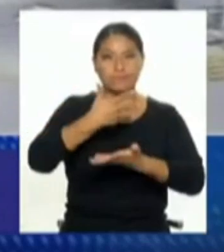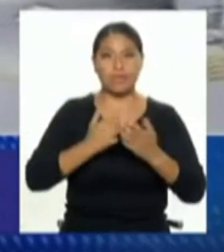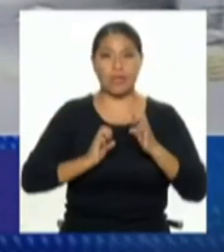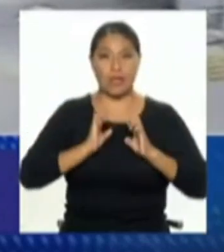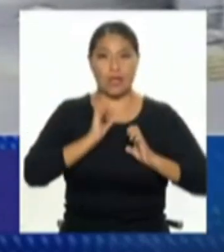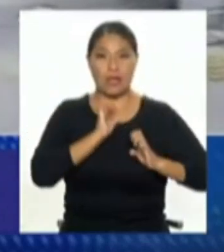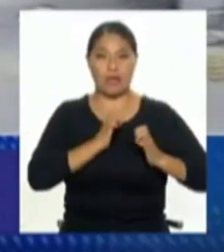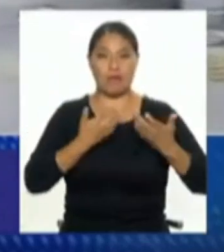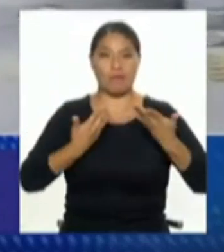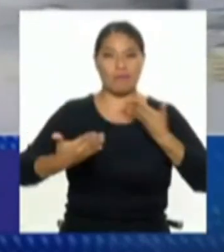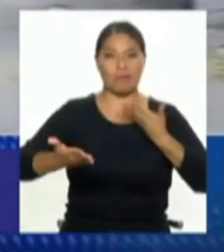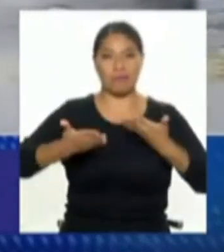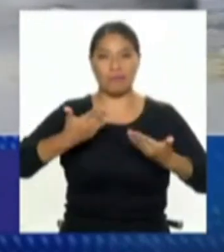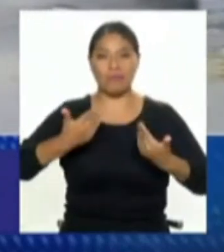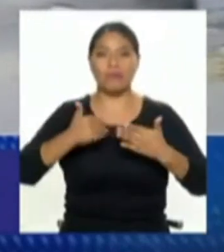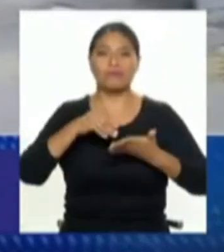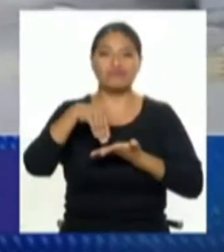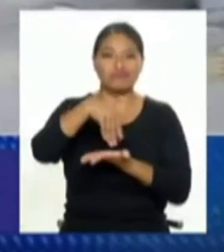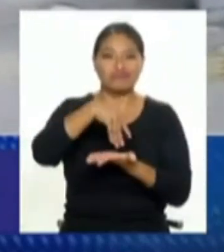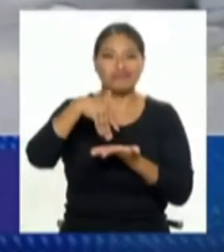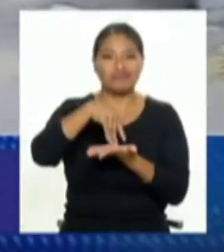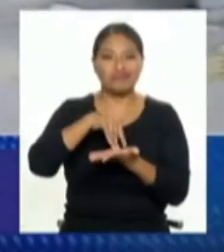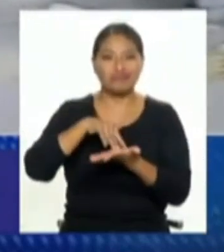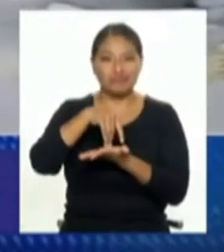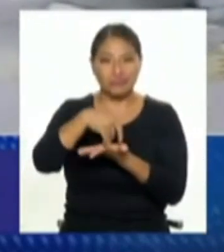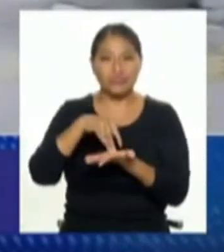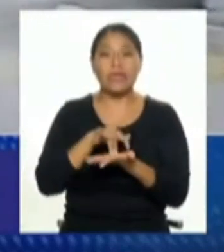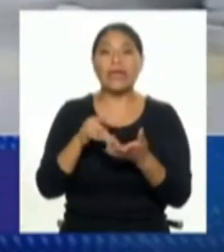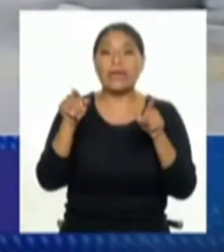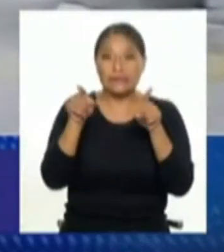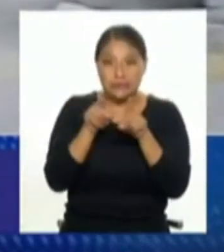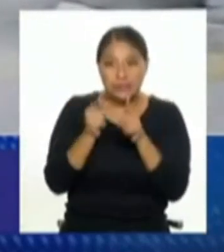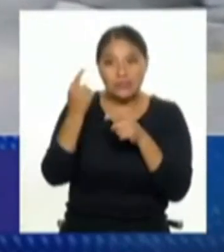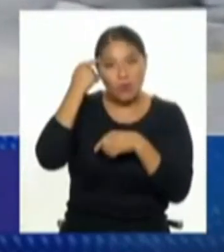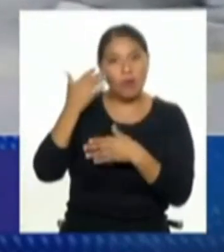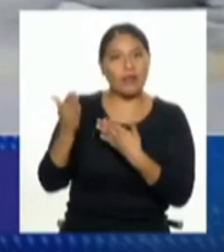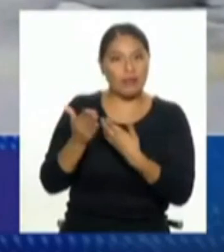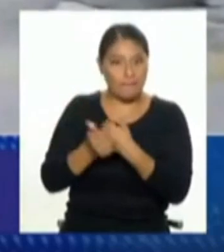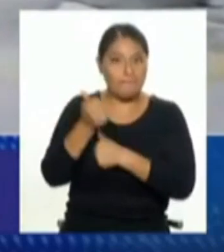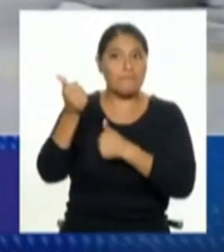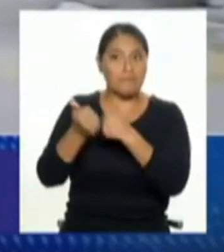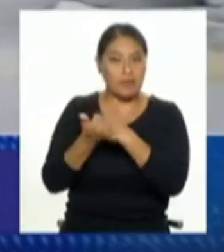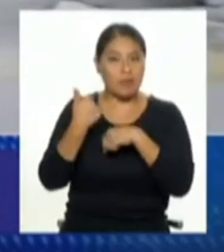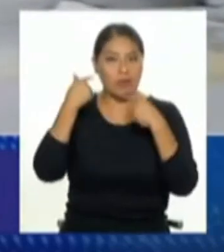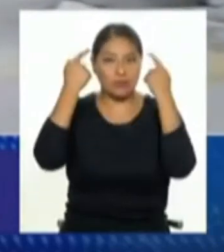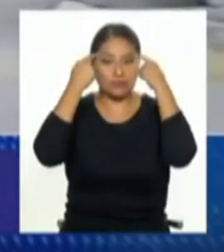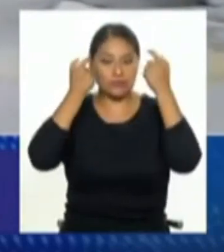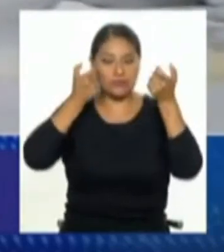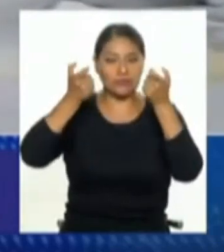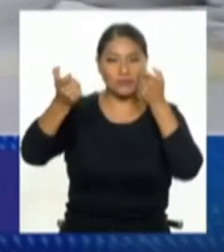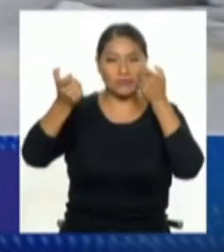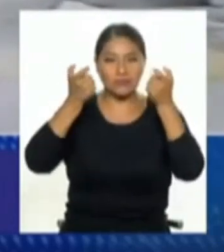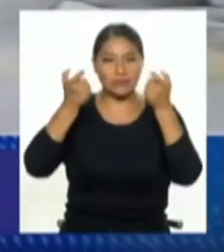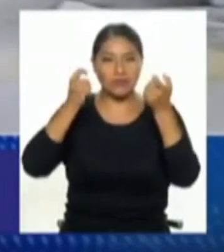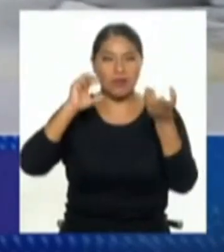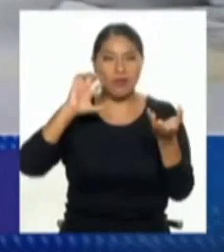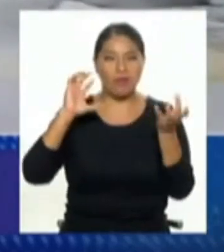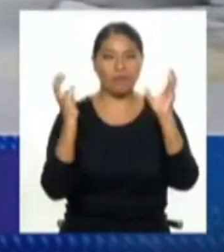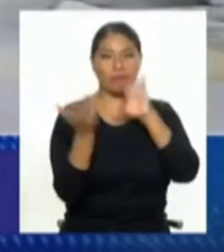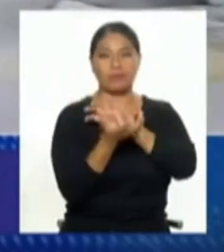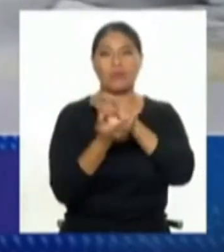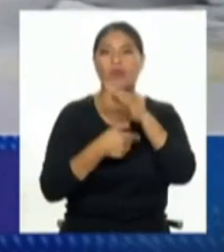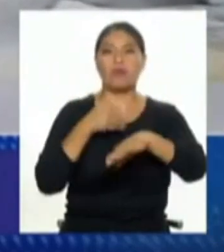disponible y accesible un arma afecta al mayor riesgo de perder el freno, el control emocional e